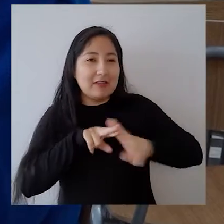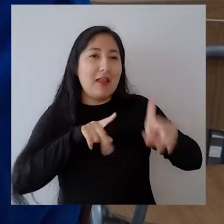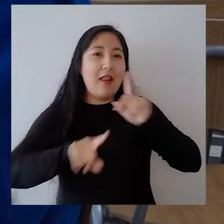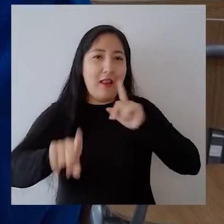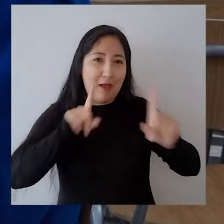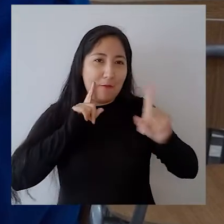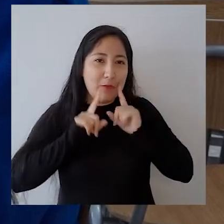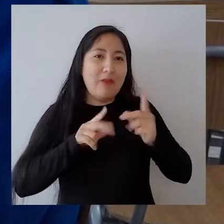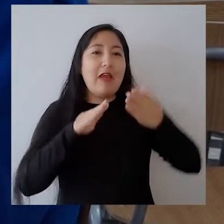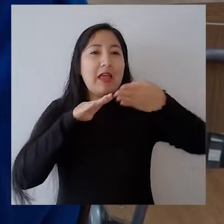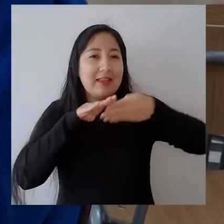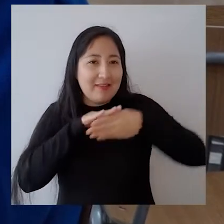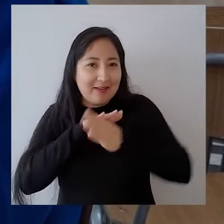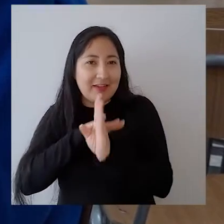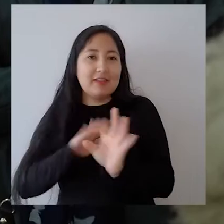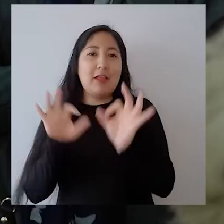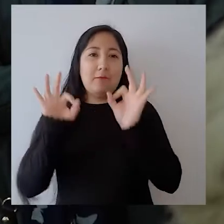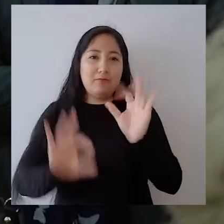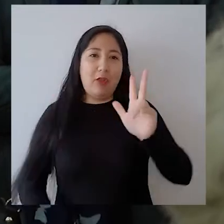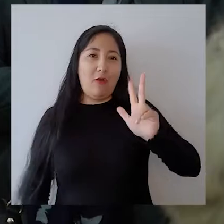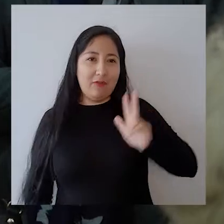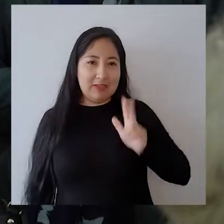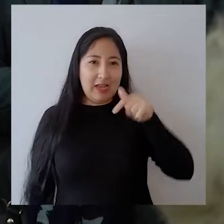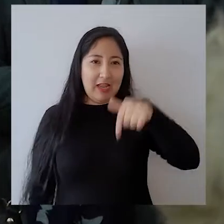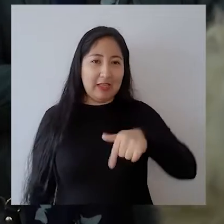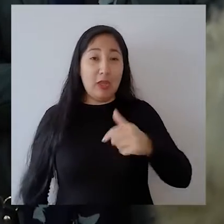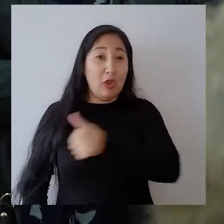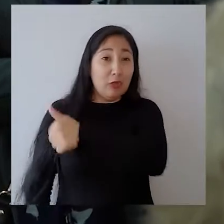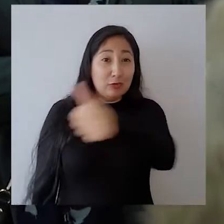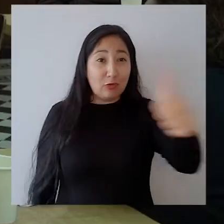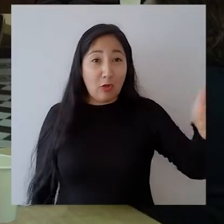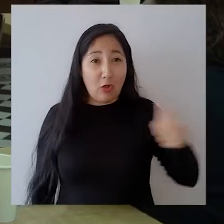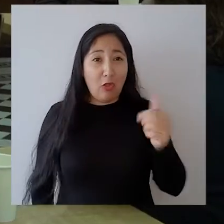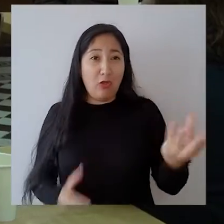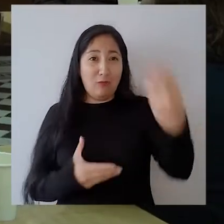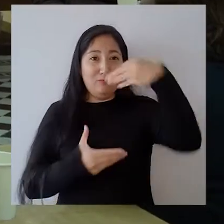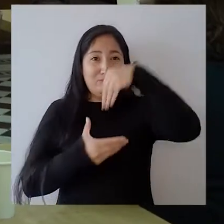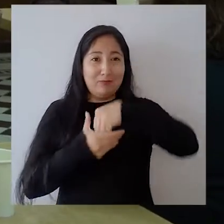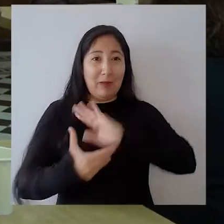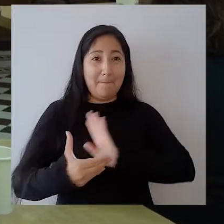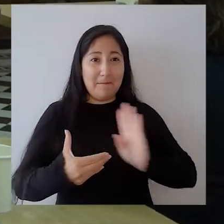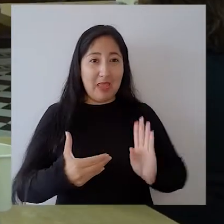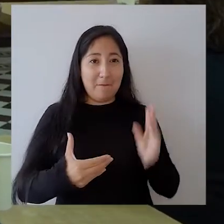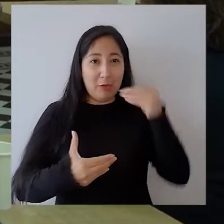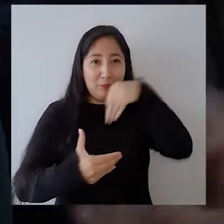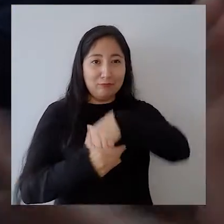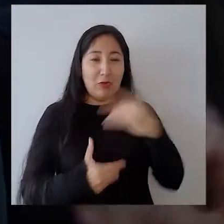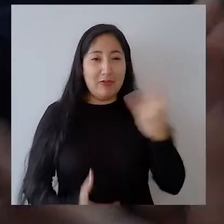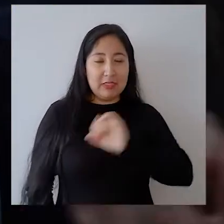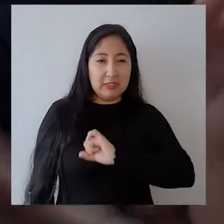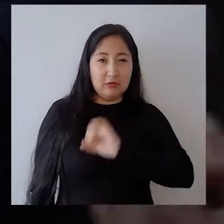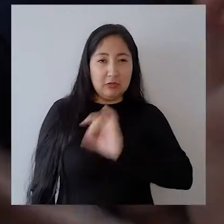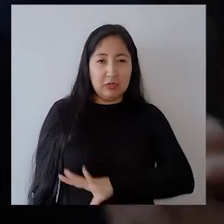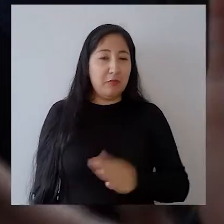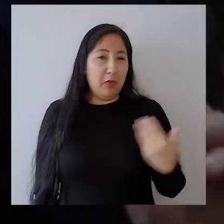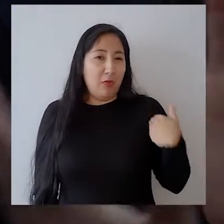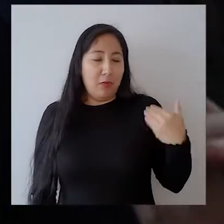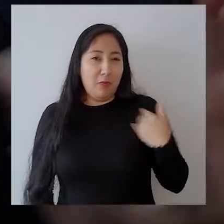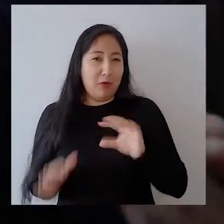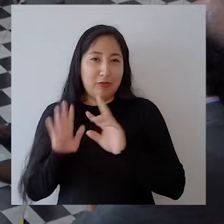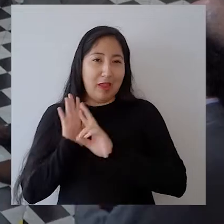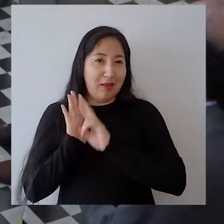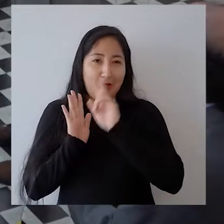pendiente y puedan aprobar y también ingresar todas y todos ellos son parte de nuestra universidad independientemente de lo que pase mañana